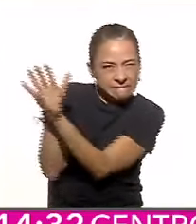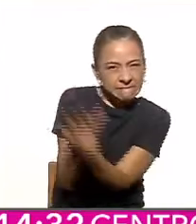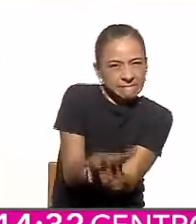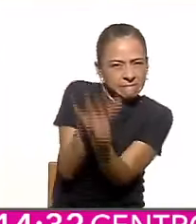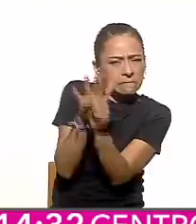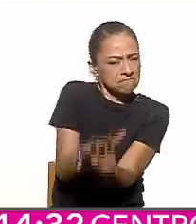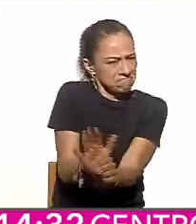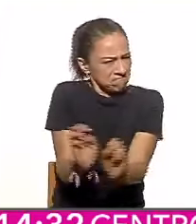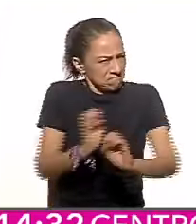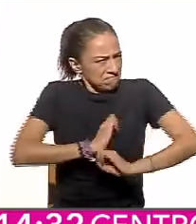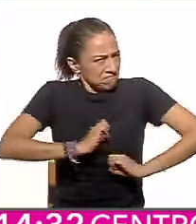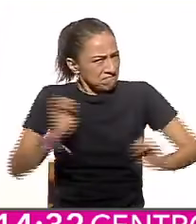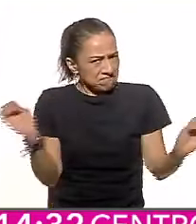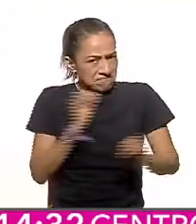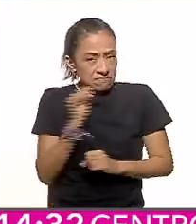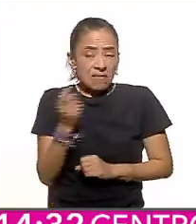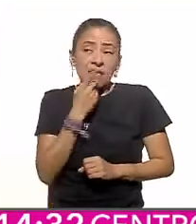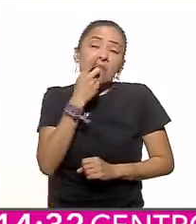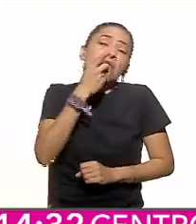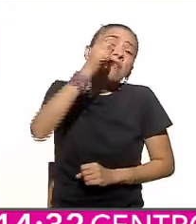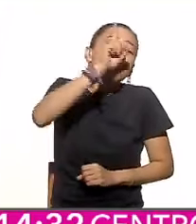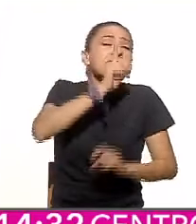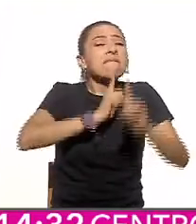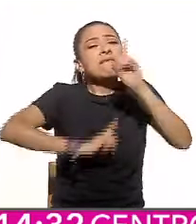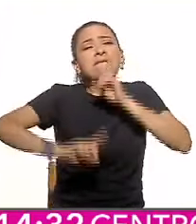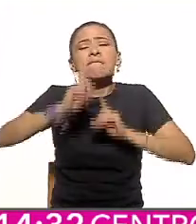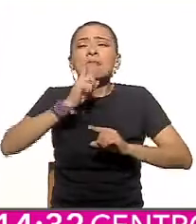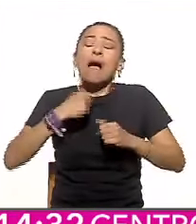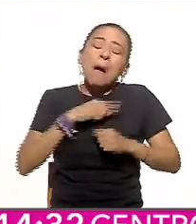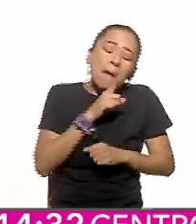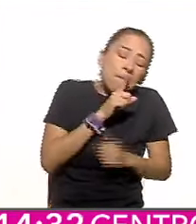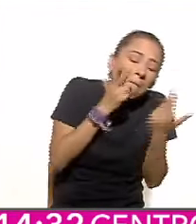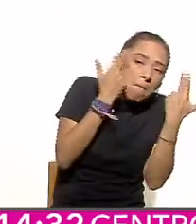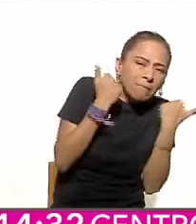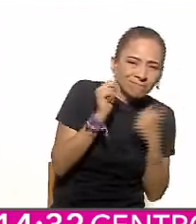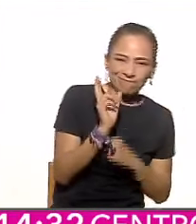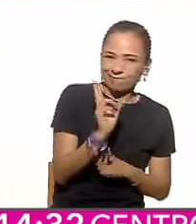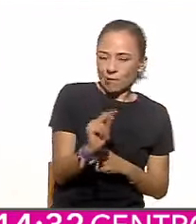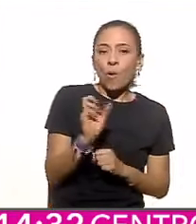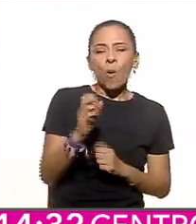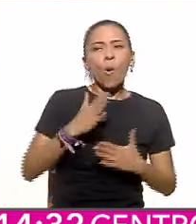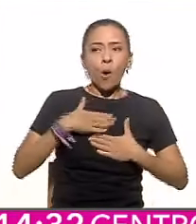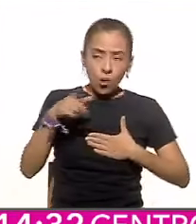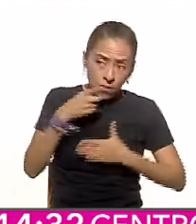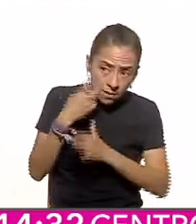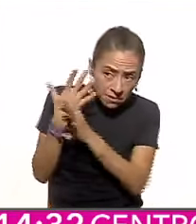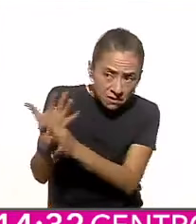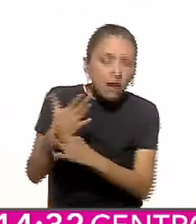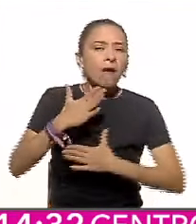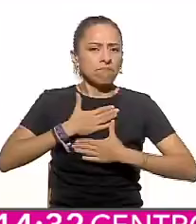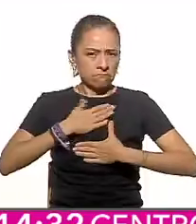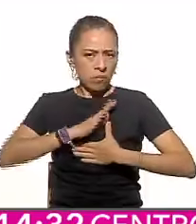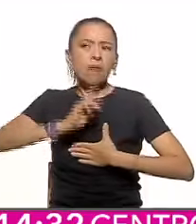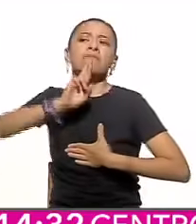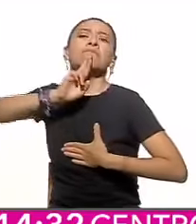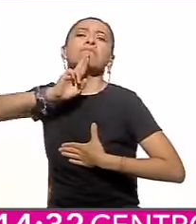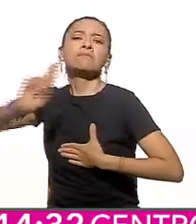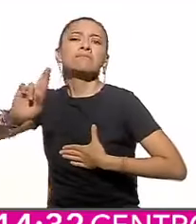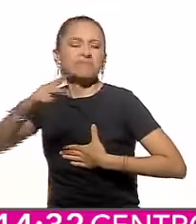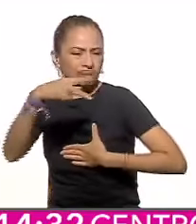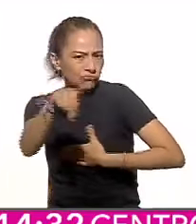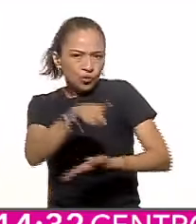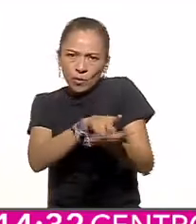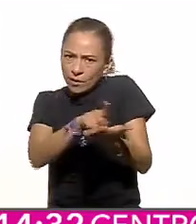calumnias ni renuncia a su derecho de réplica. Es esta una revolución, una